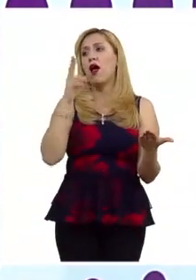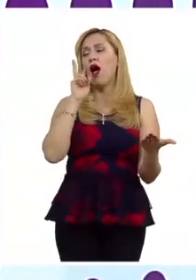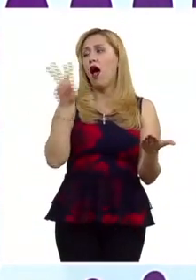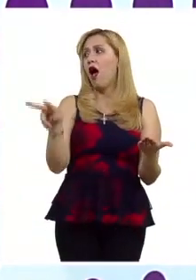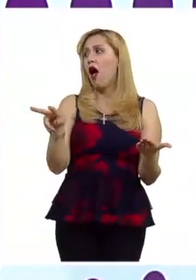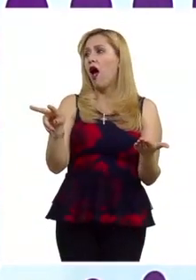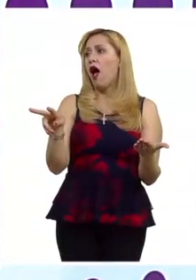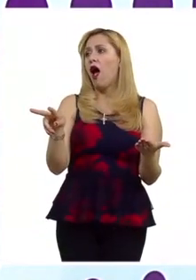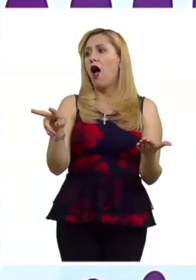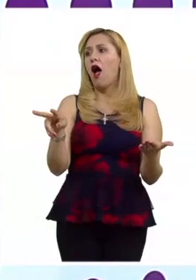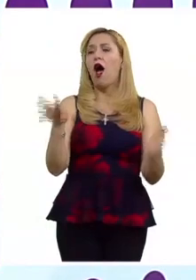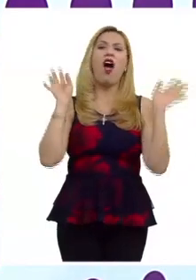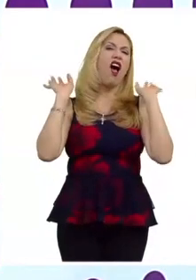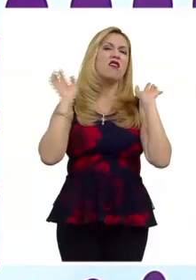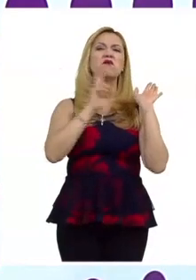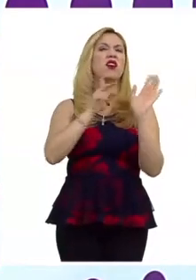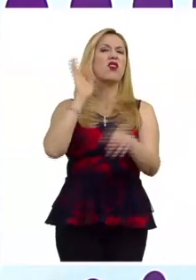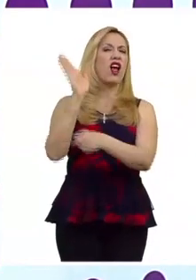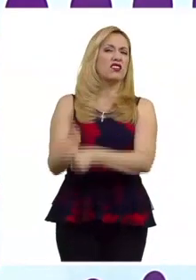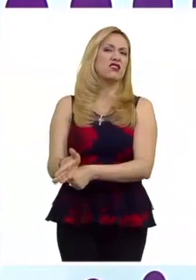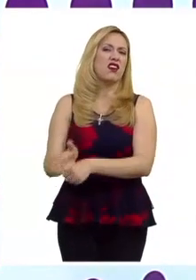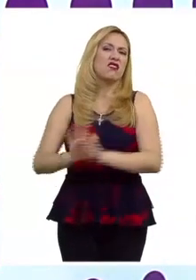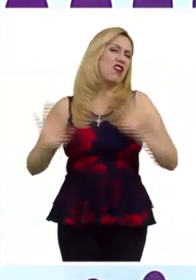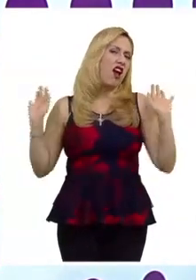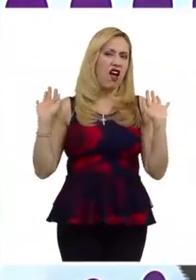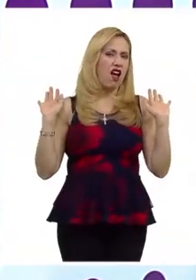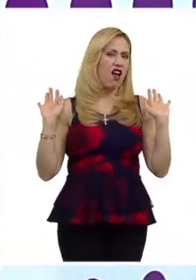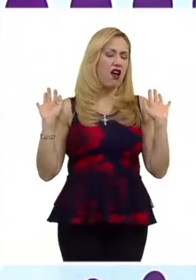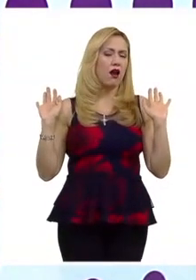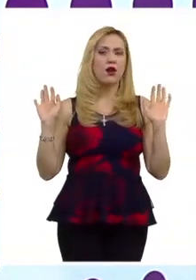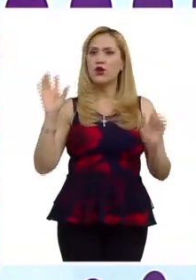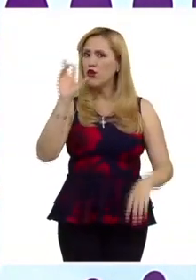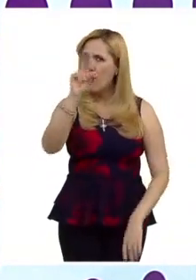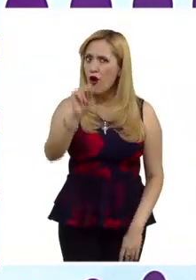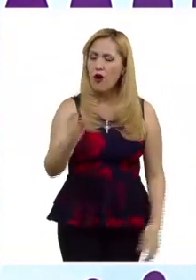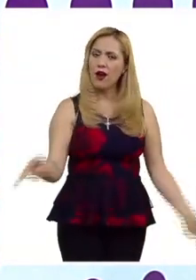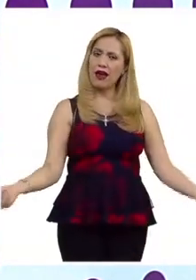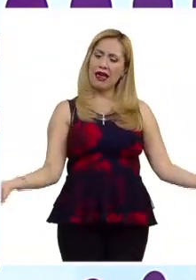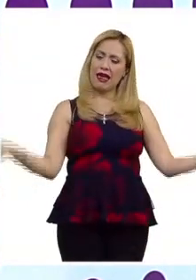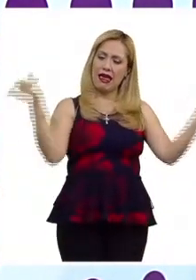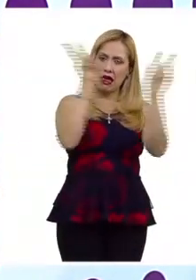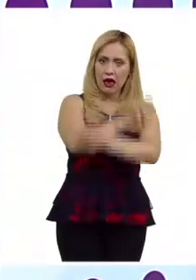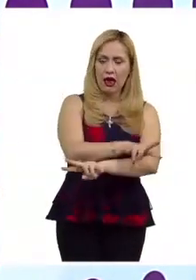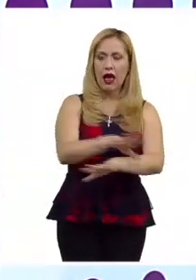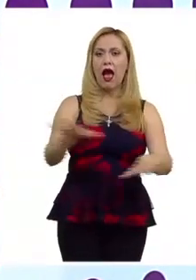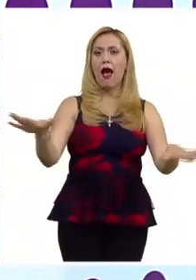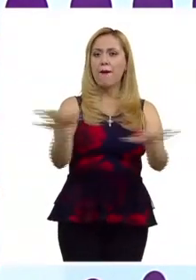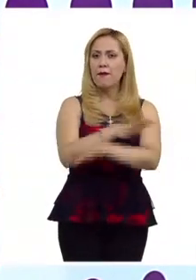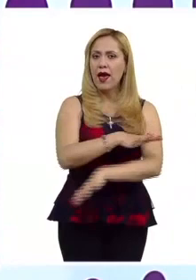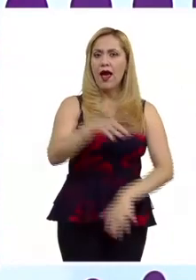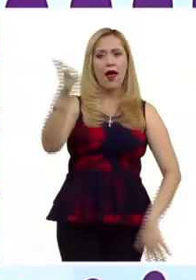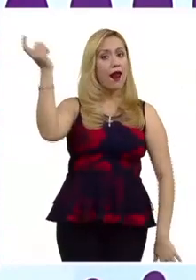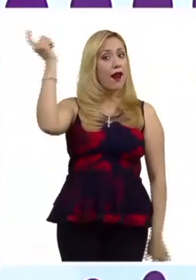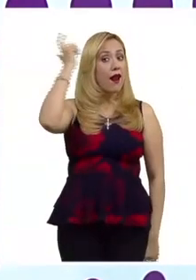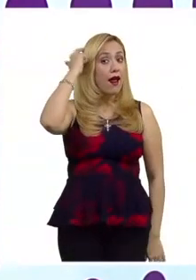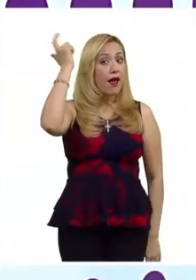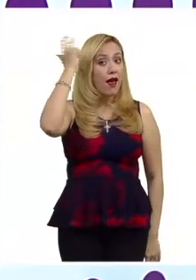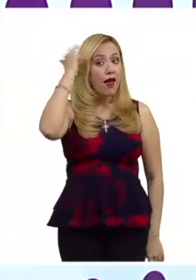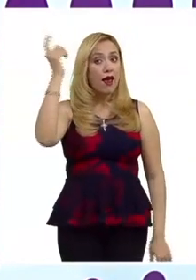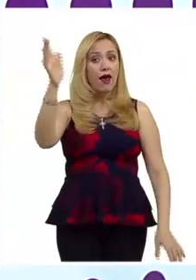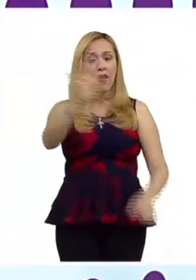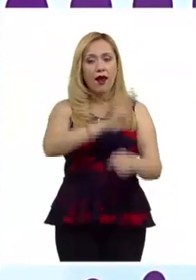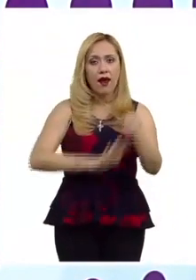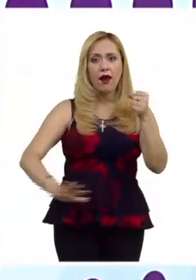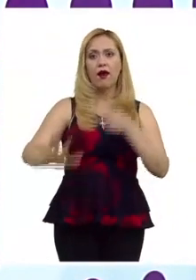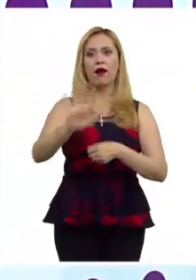la punición, castigar, en lugar de cambiar las condiciones estructurales y en lugar de debatir con estos